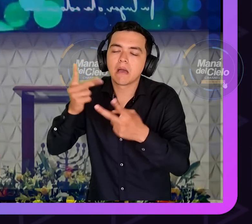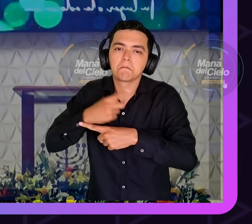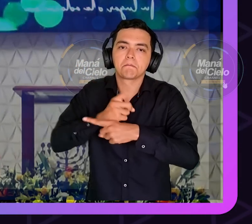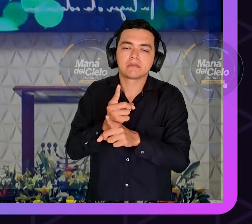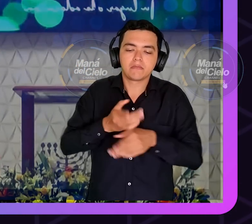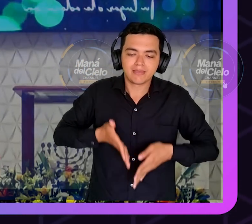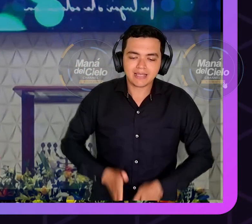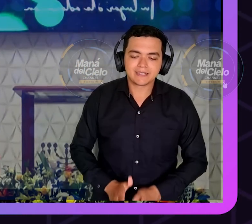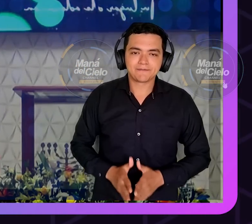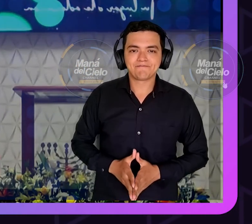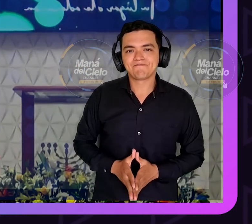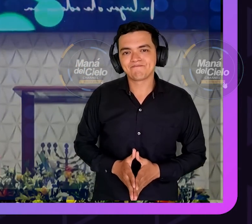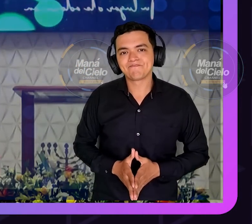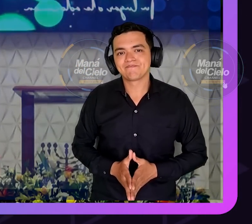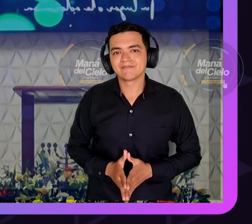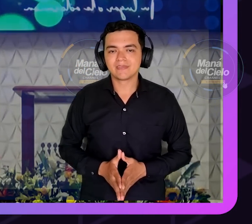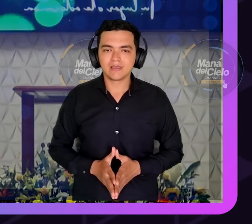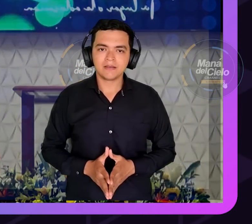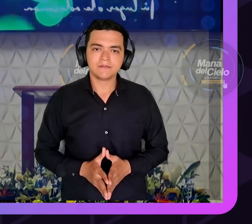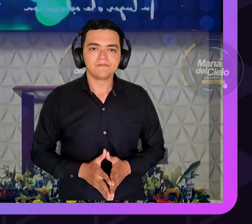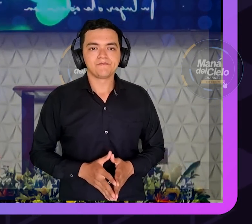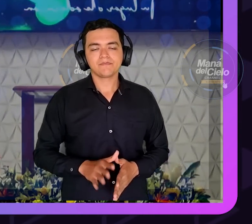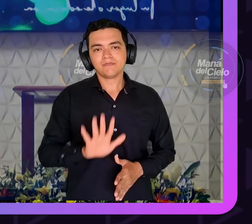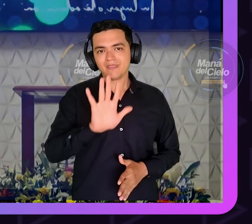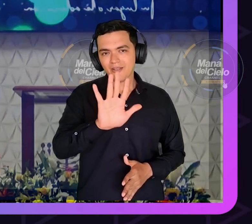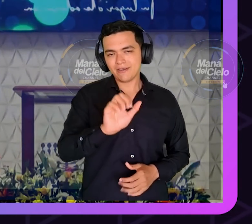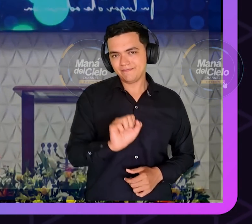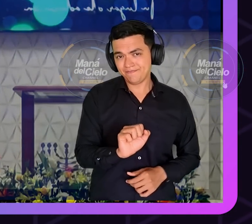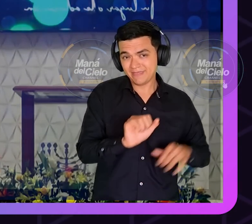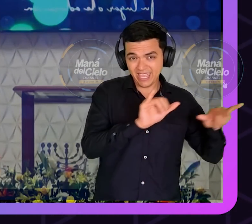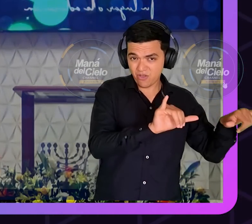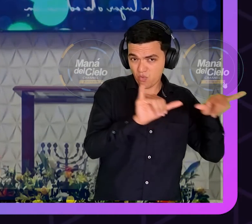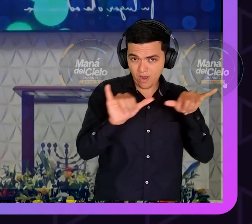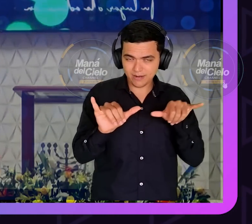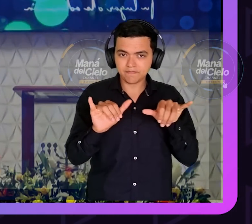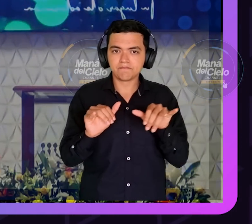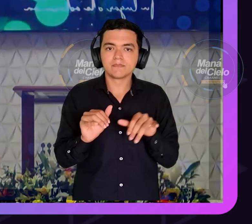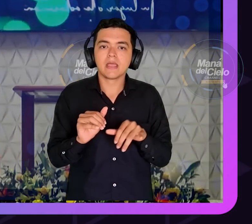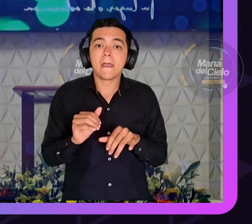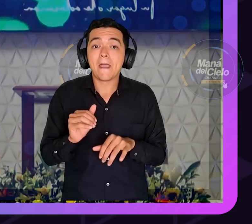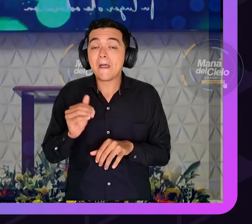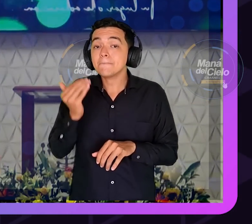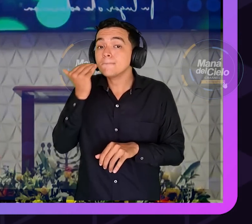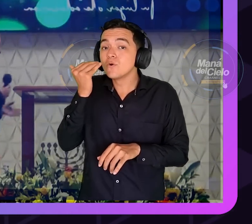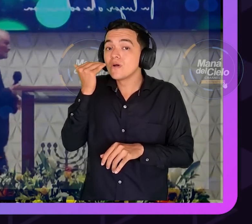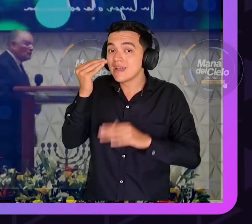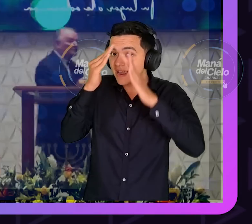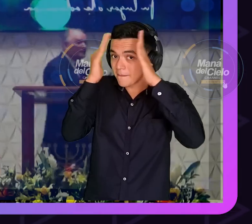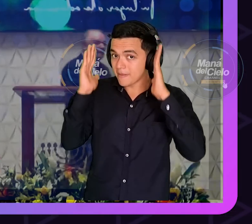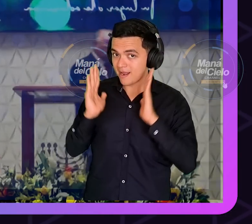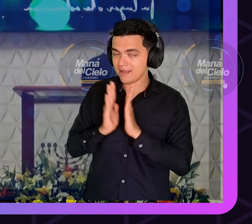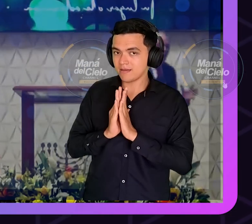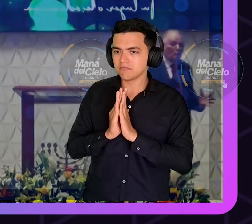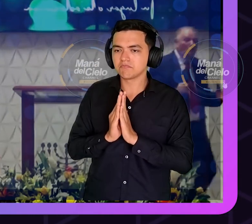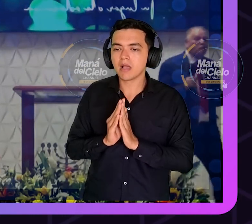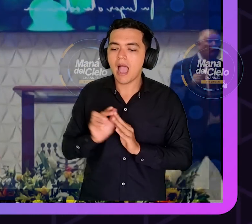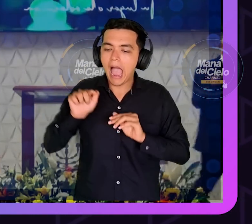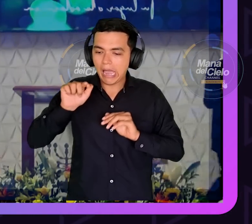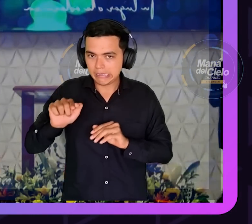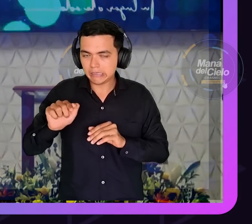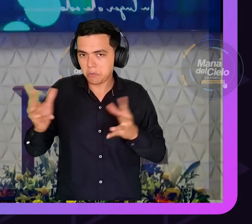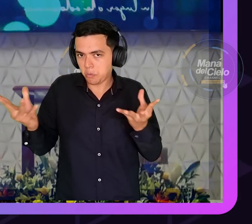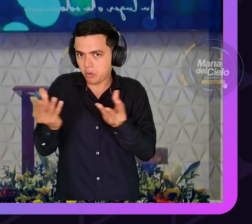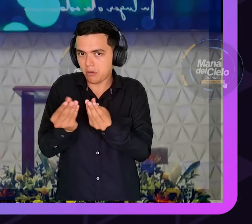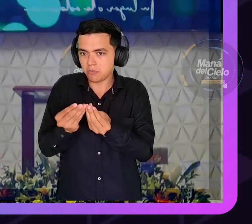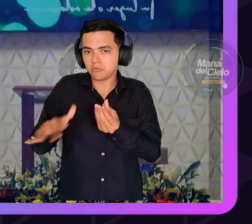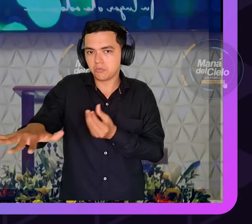y había una pareja que la señora estaba embarazada y dijo vamos a apuntarnos se fueron a apuntar pero la señora muy inteligente cogió un burro